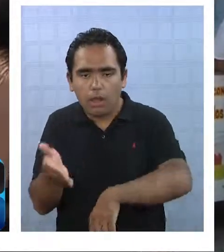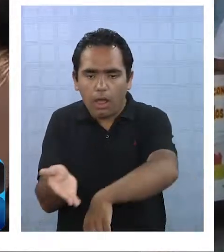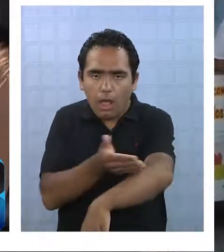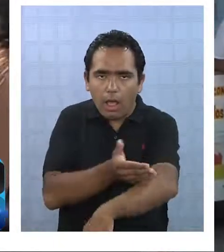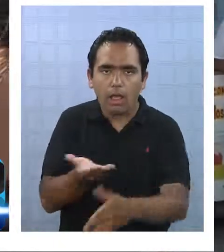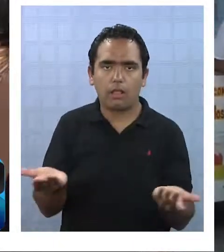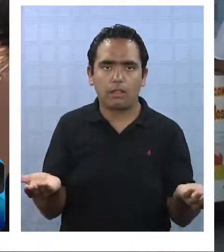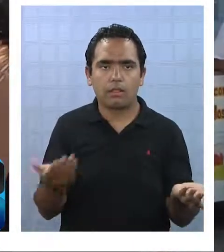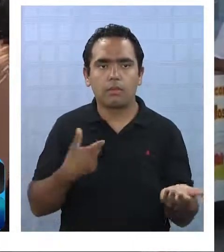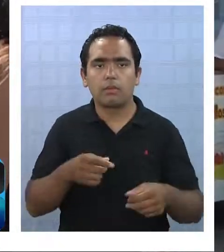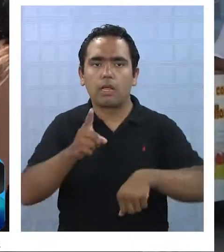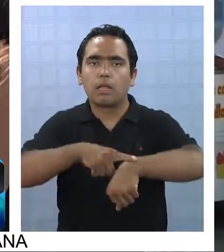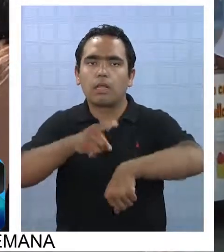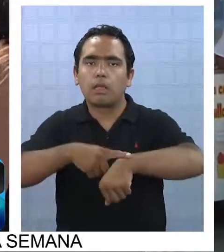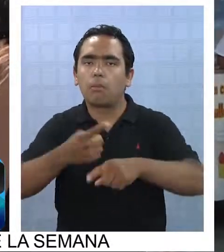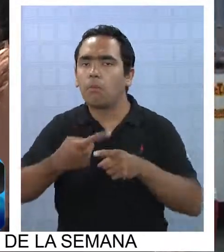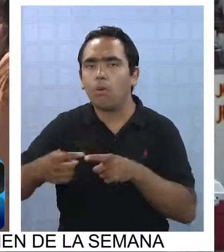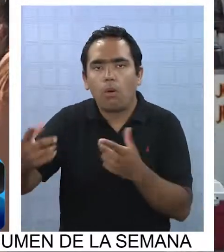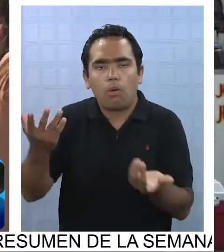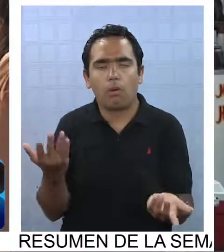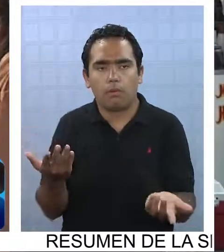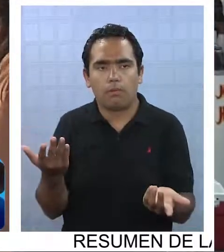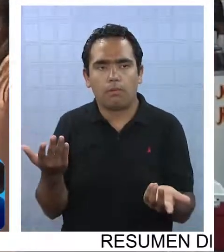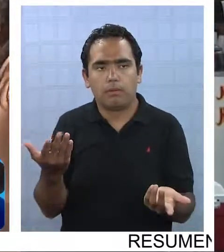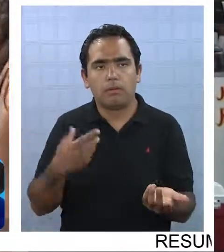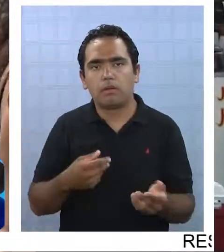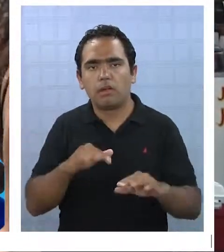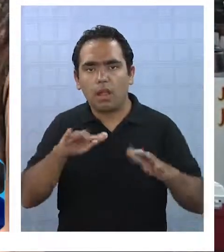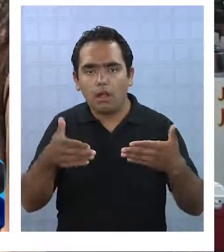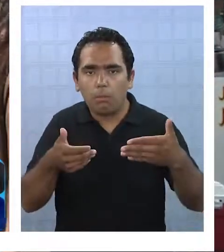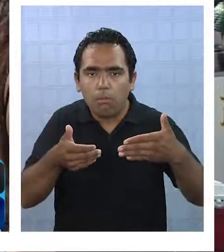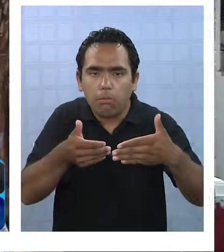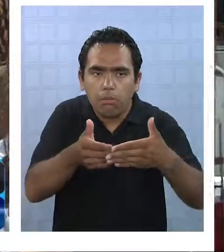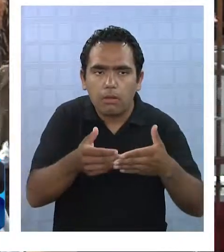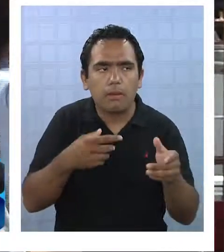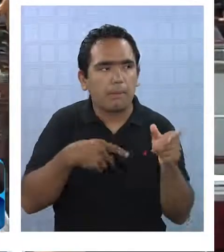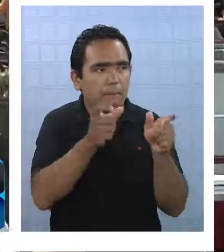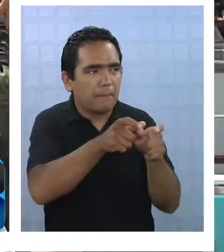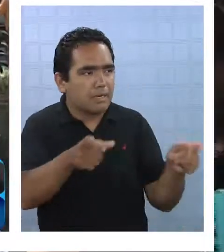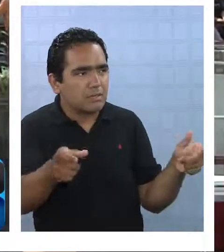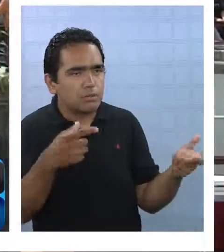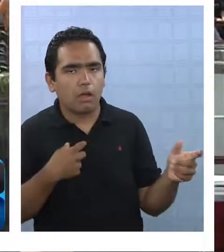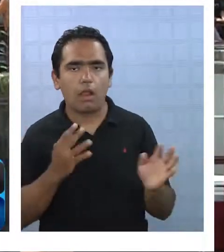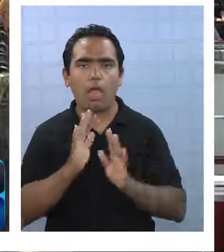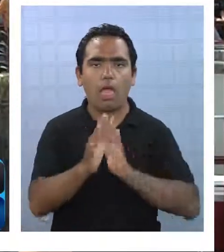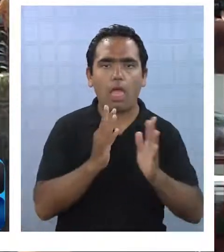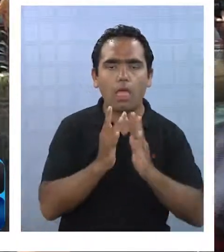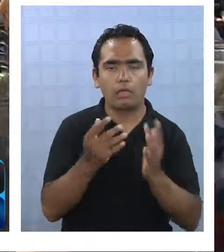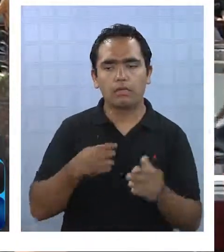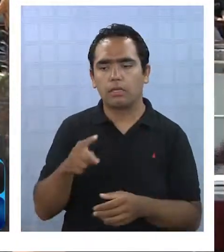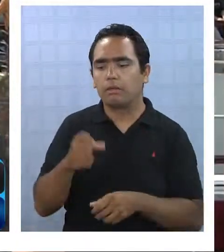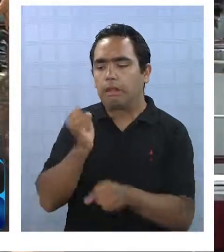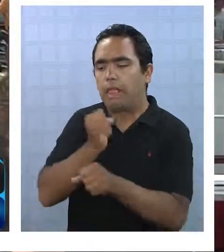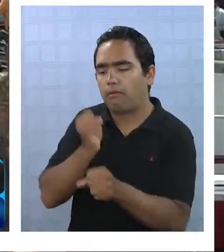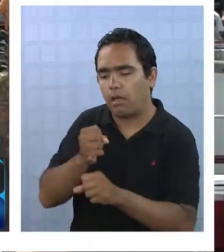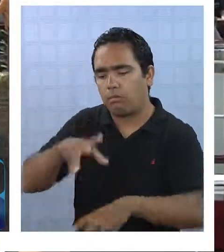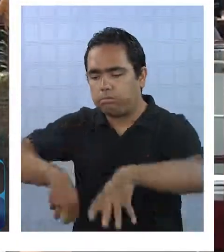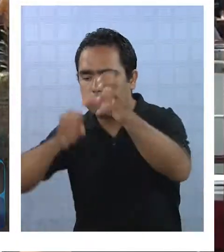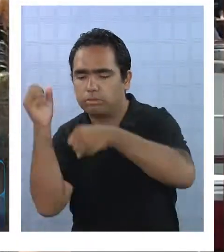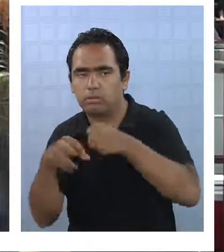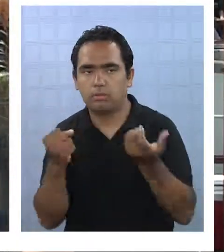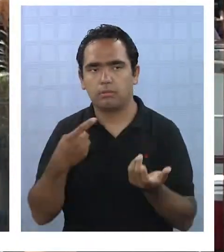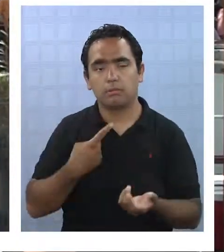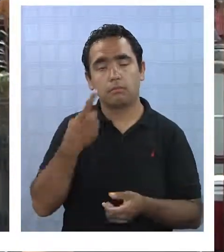yo que tienen otros tiempos para hacer las cosas, no ahora cuando anda toda la gente, mira trabajando, sacando las bancas, pero si es algo